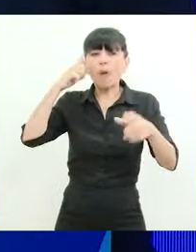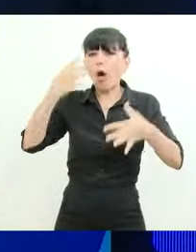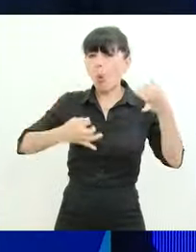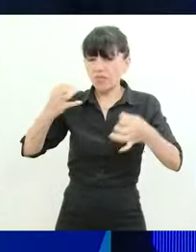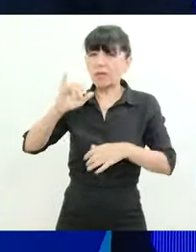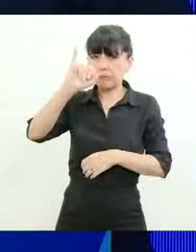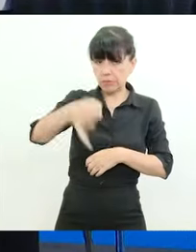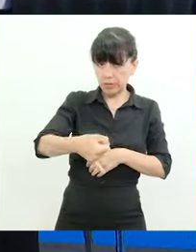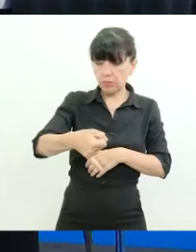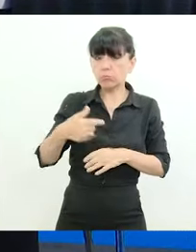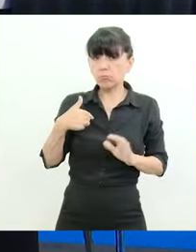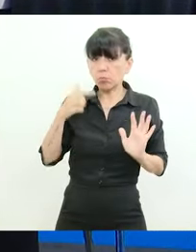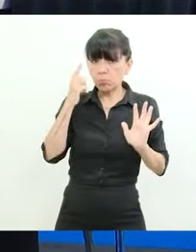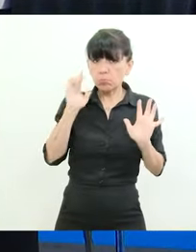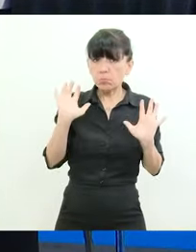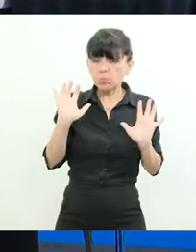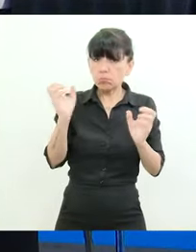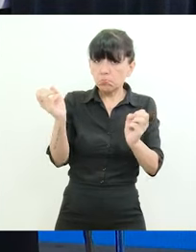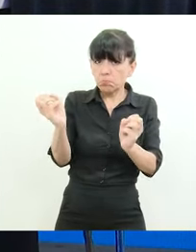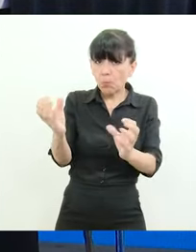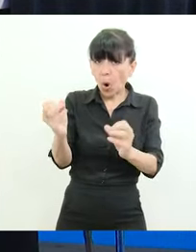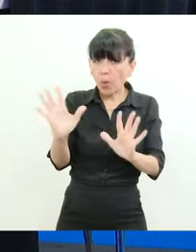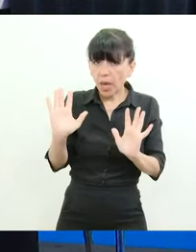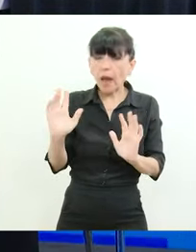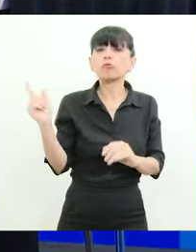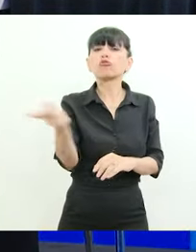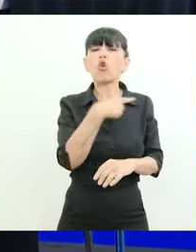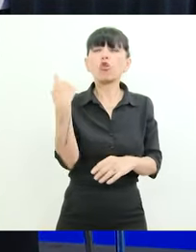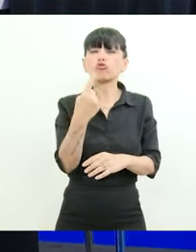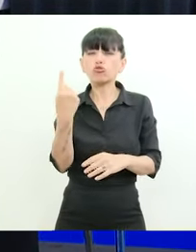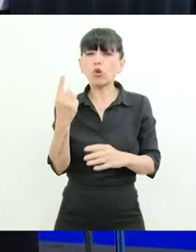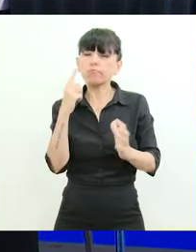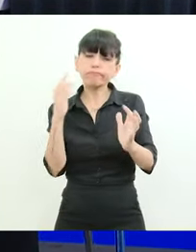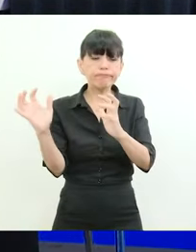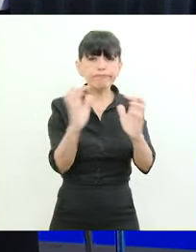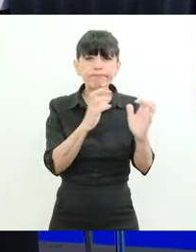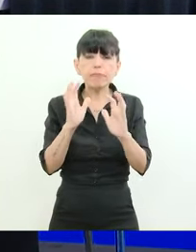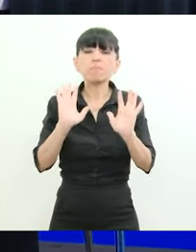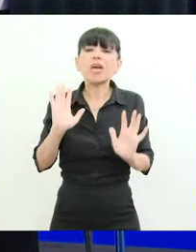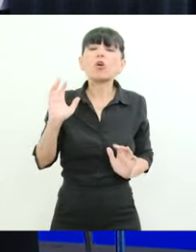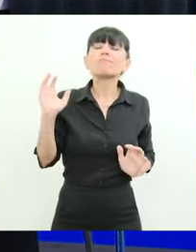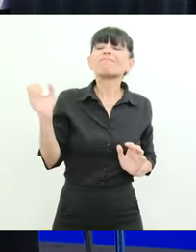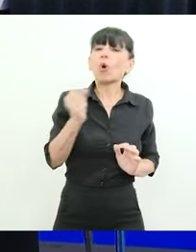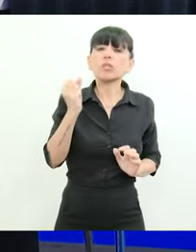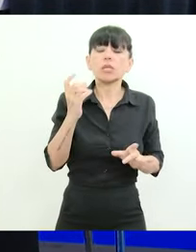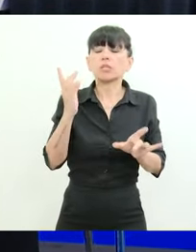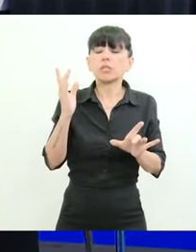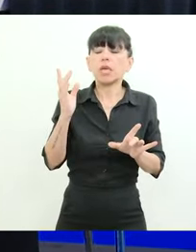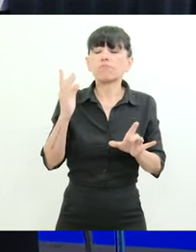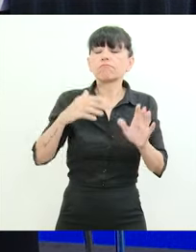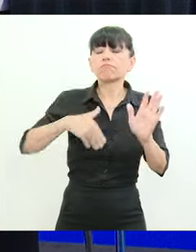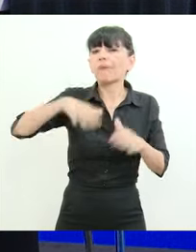me parece bien que lo pongamos como parte de una discusión pero si ponemos primero la justicia de la gente porque